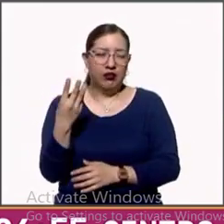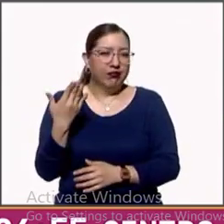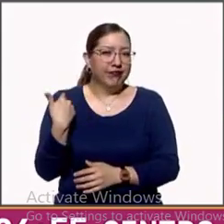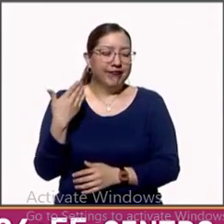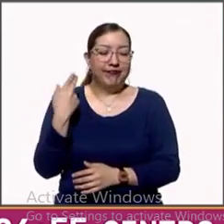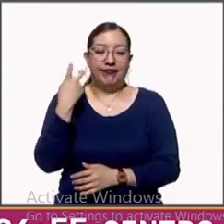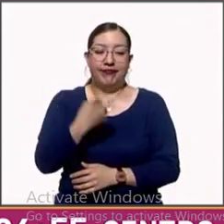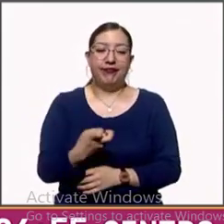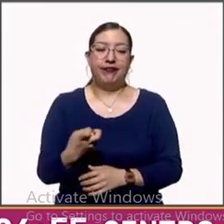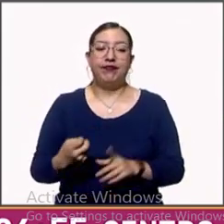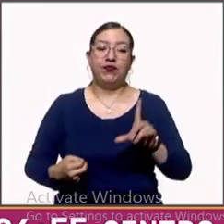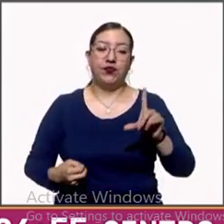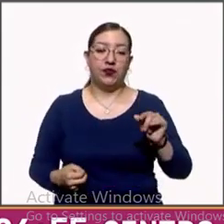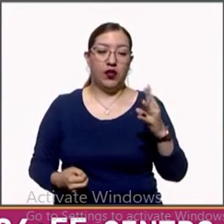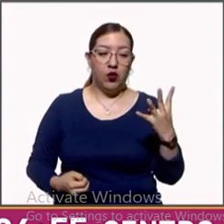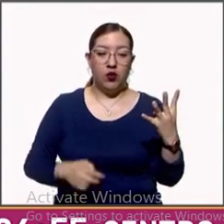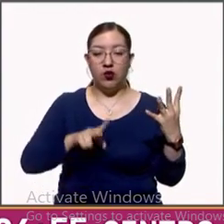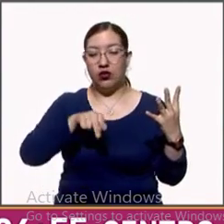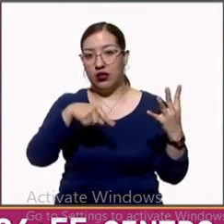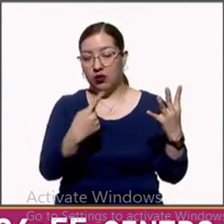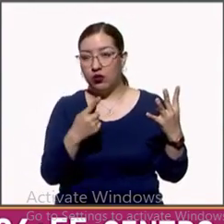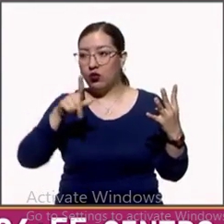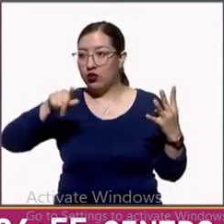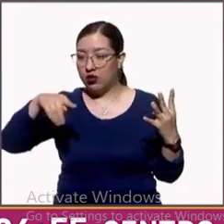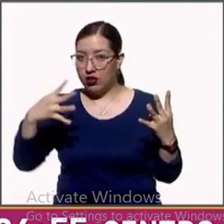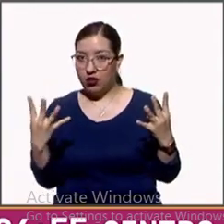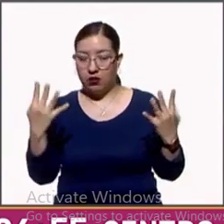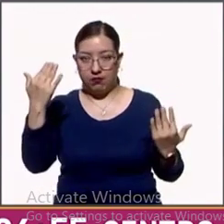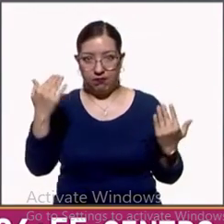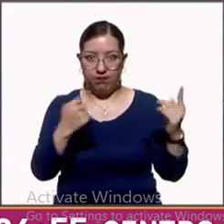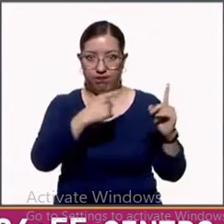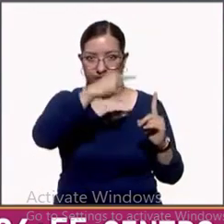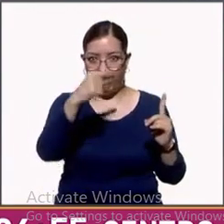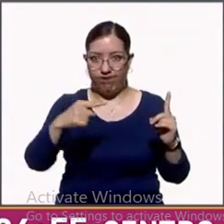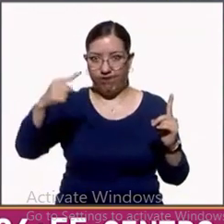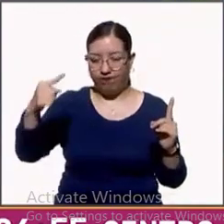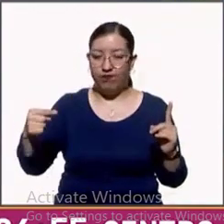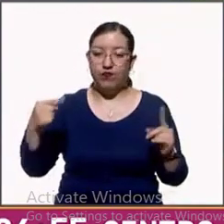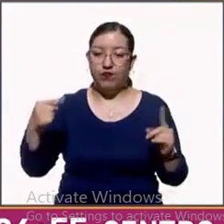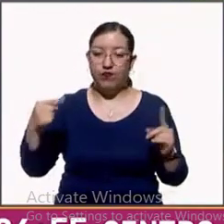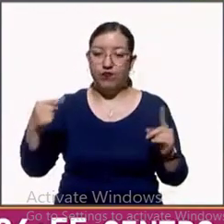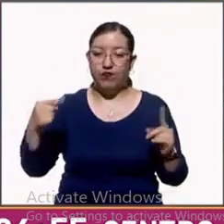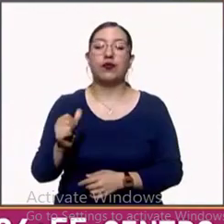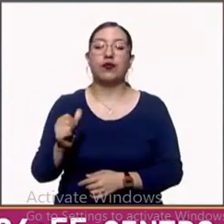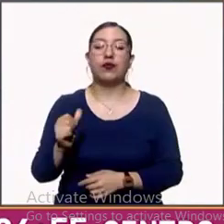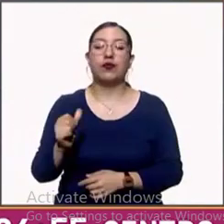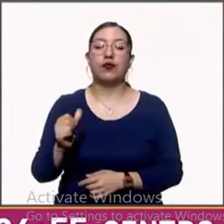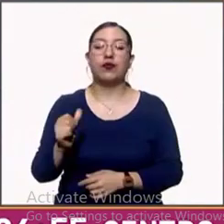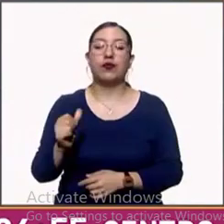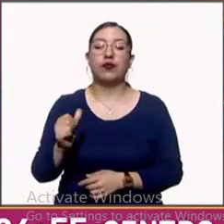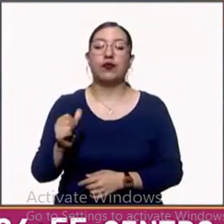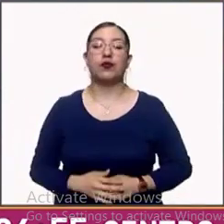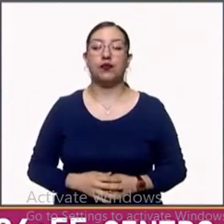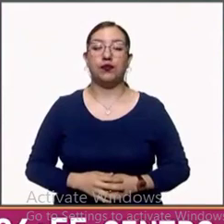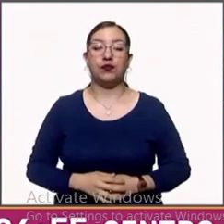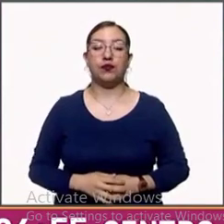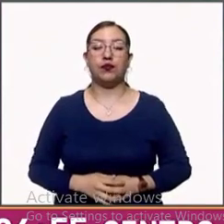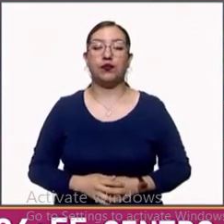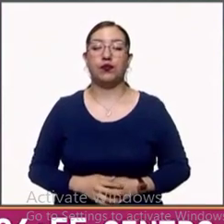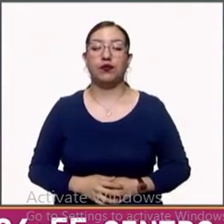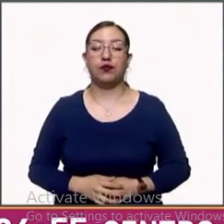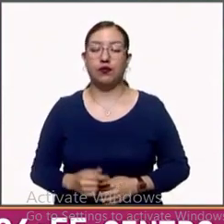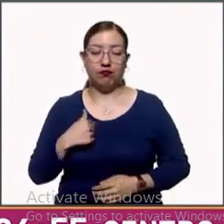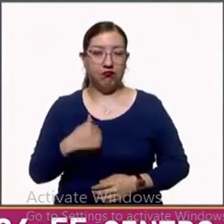81%, 74%. Aquí vienen algunas otras respuestas, a mí me parecen enigmáticas